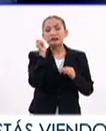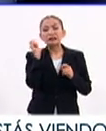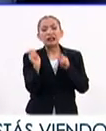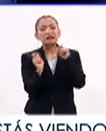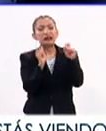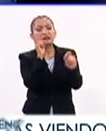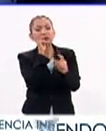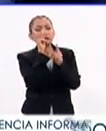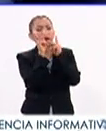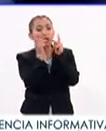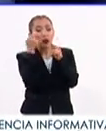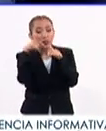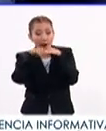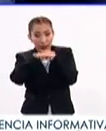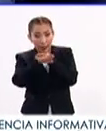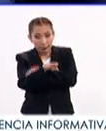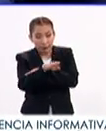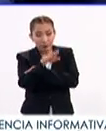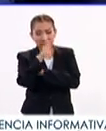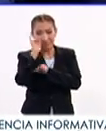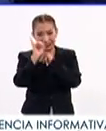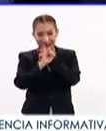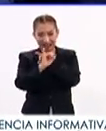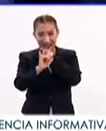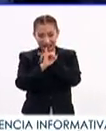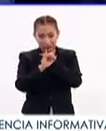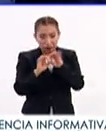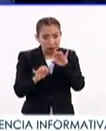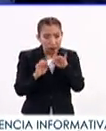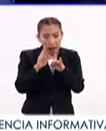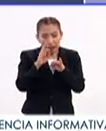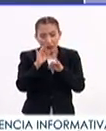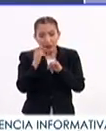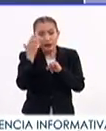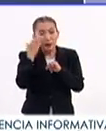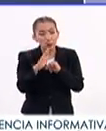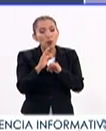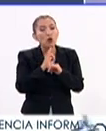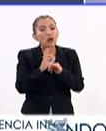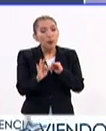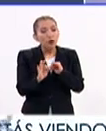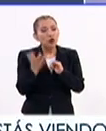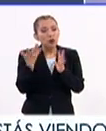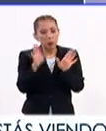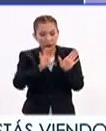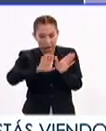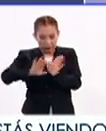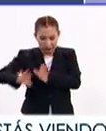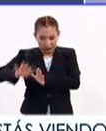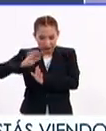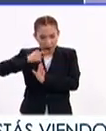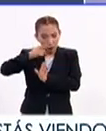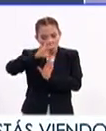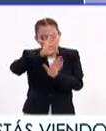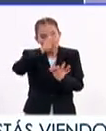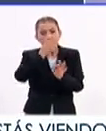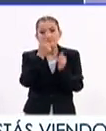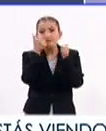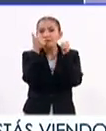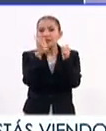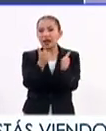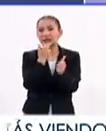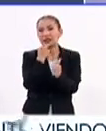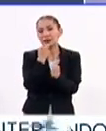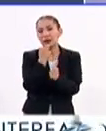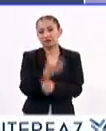para cuando entremos a la web famosa, las redes, tengamos la capacidad de separar la basura y quedarnos con lo esencial,